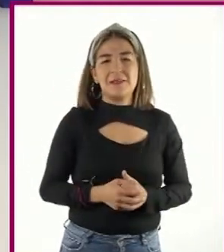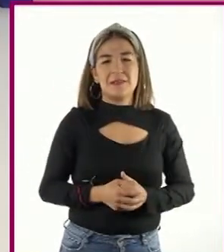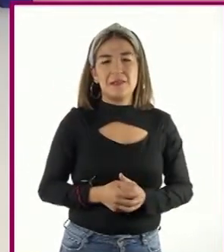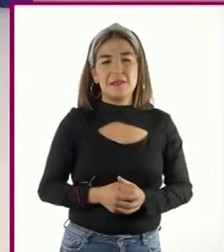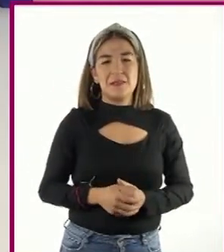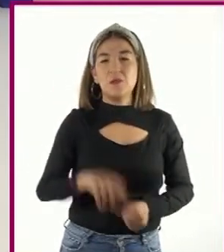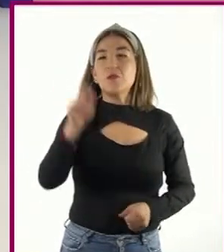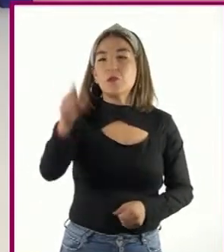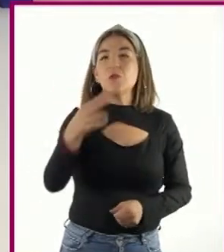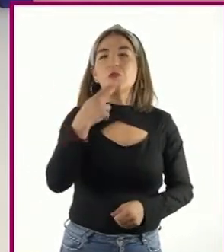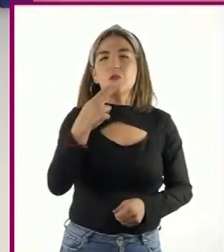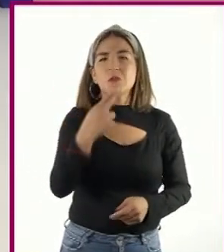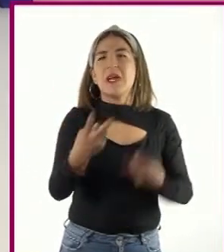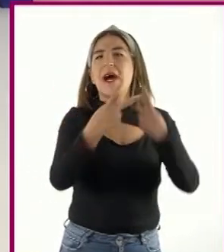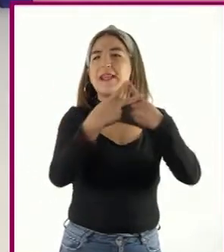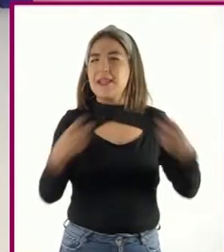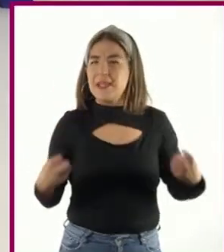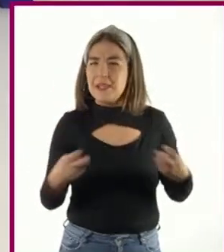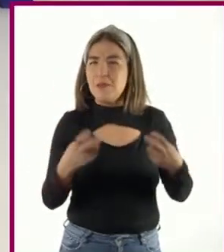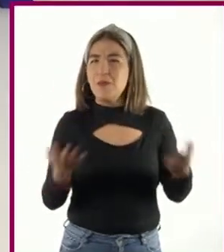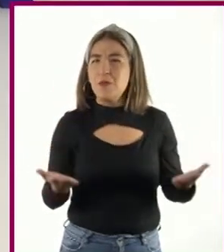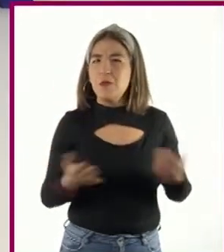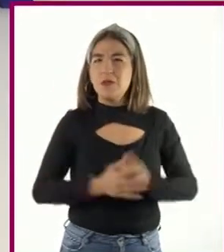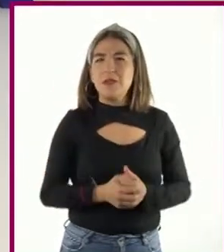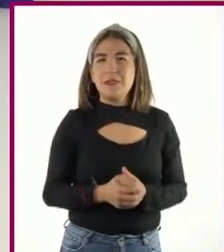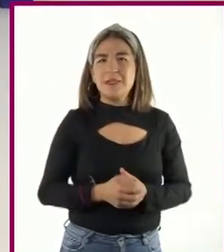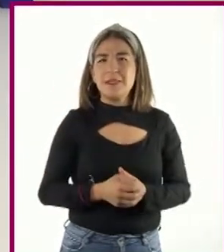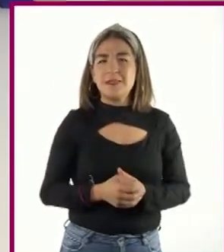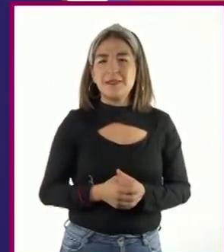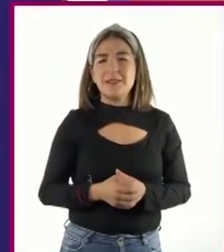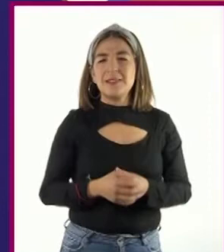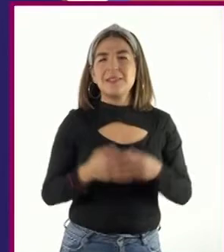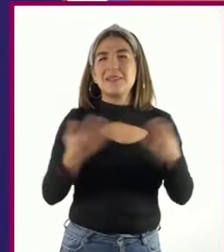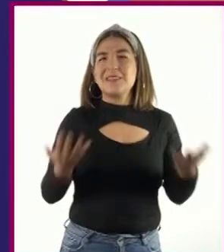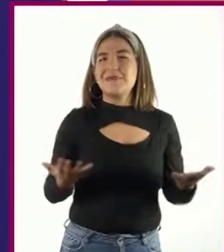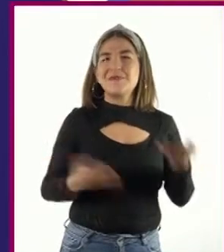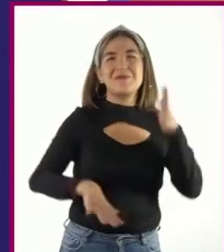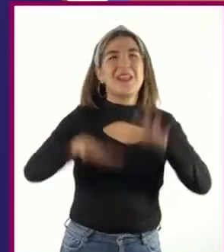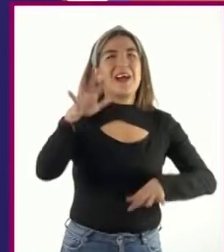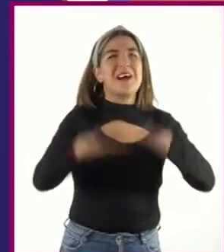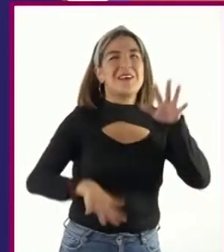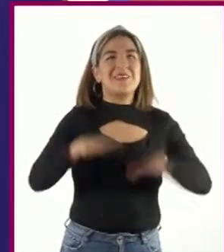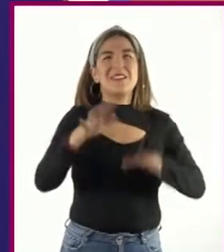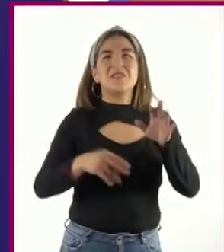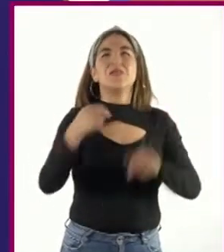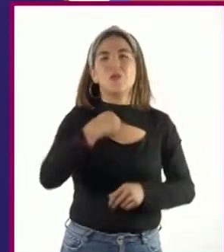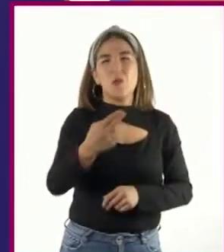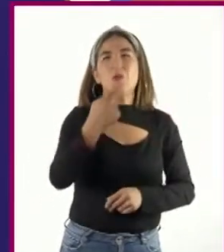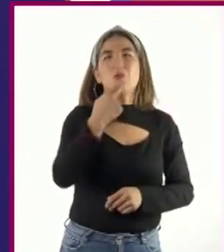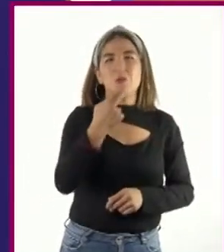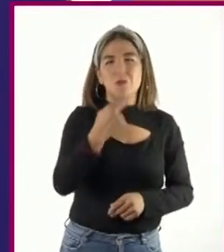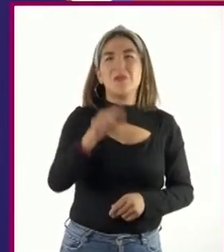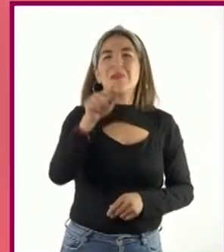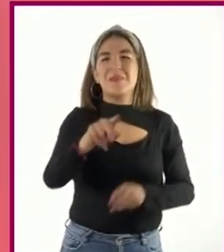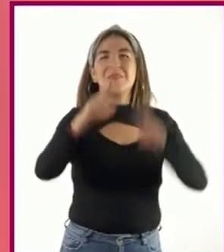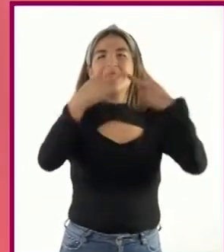¿Usas algún adjetivo? Ay, a veces llego a utilizar las frases...